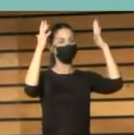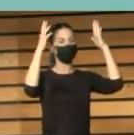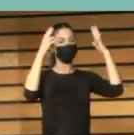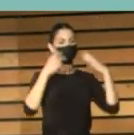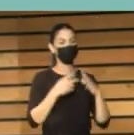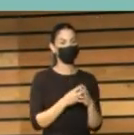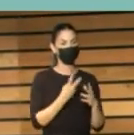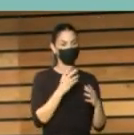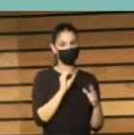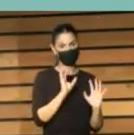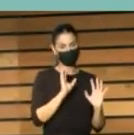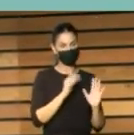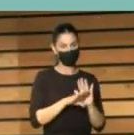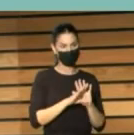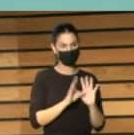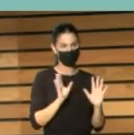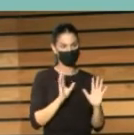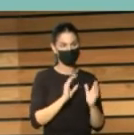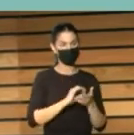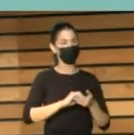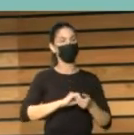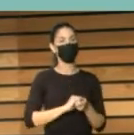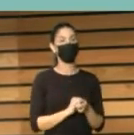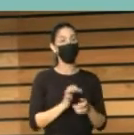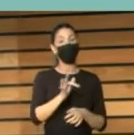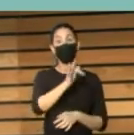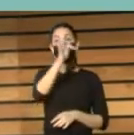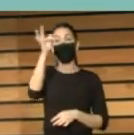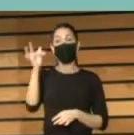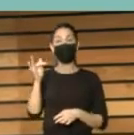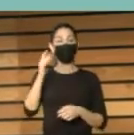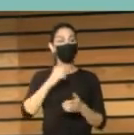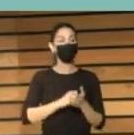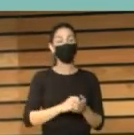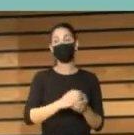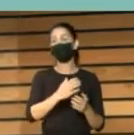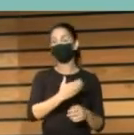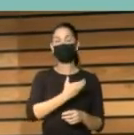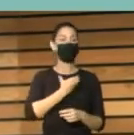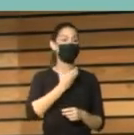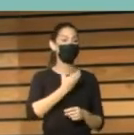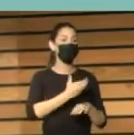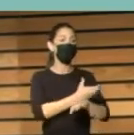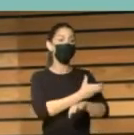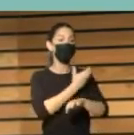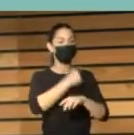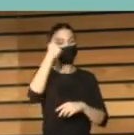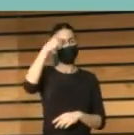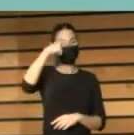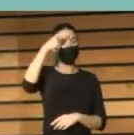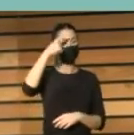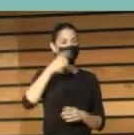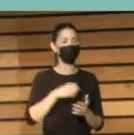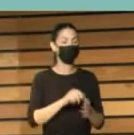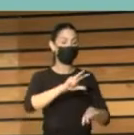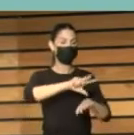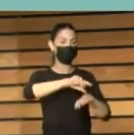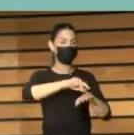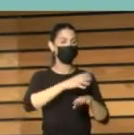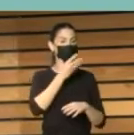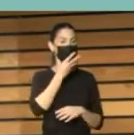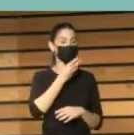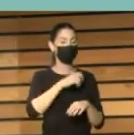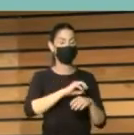Bien, tiene la palabra Guacimara Medina, consejera de Cultura de Calvillo de Gran Canaria. Muchas gracias, Clara.